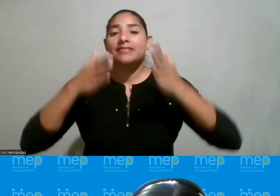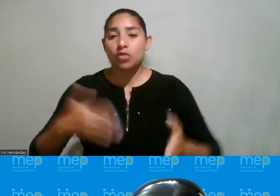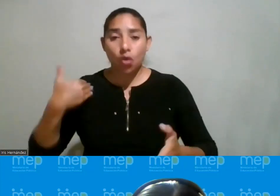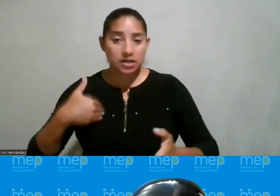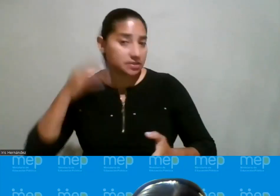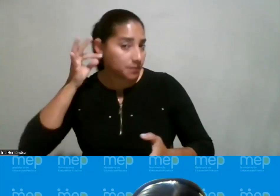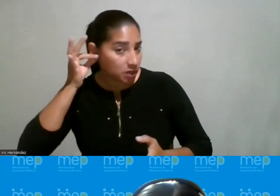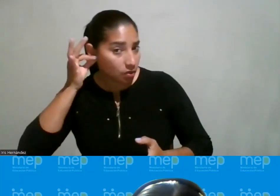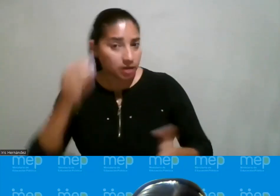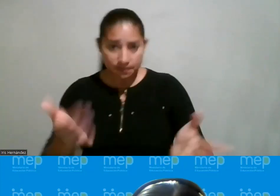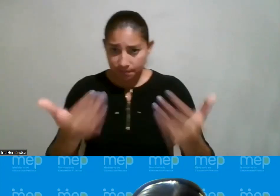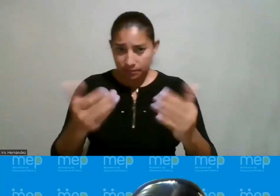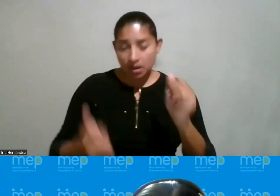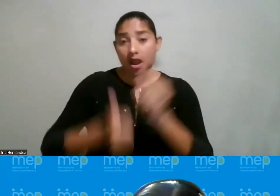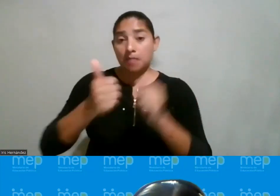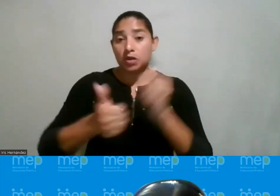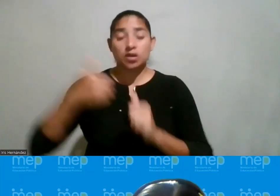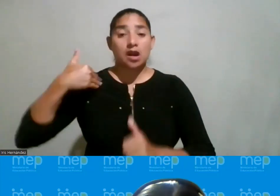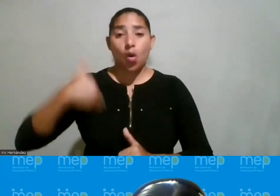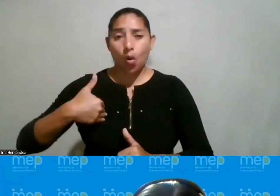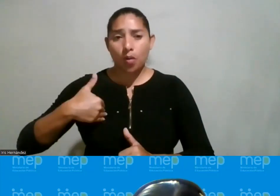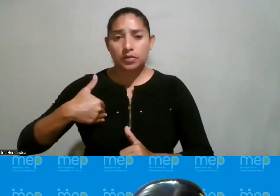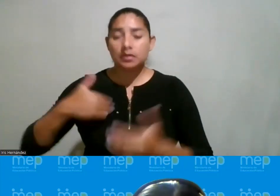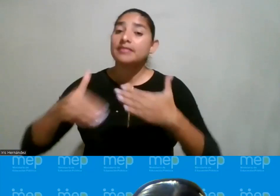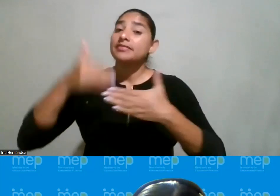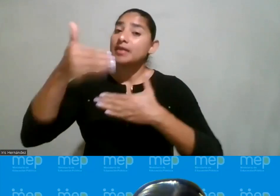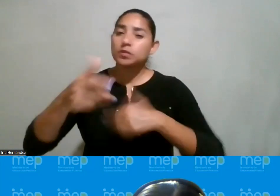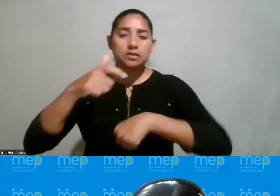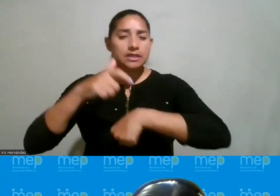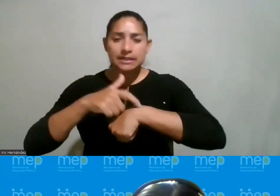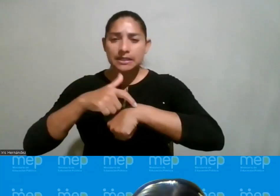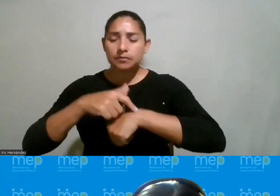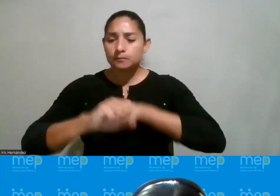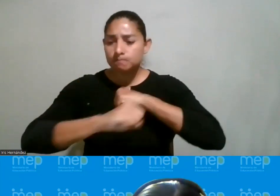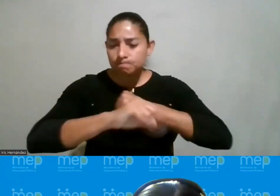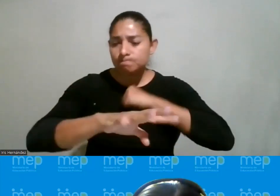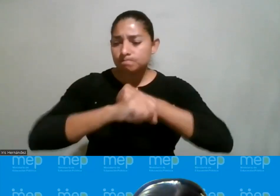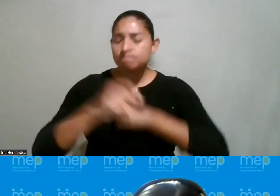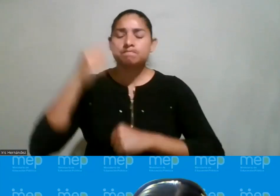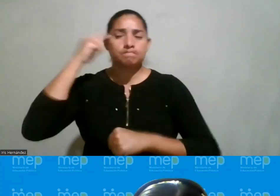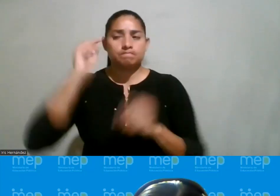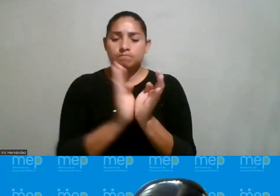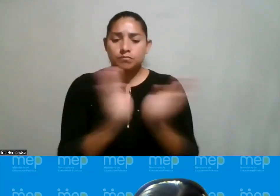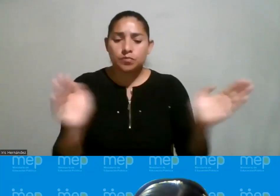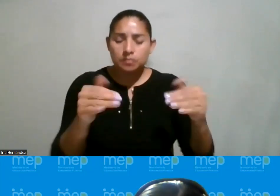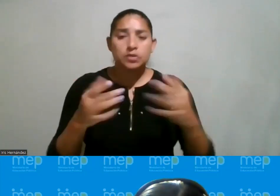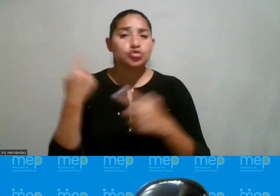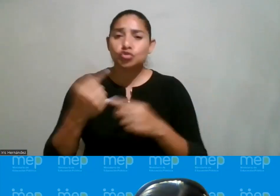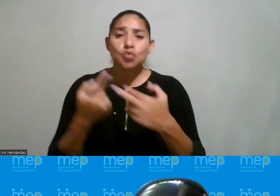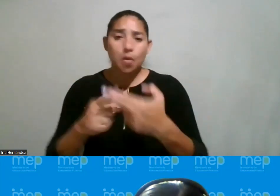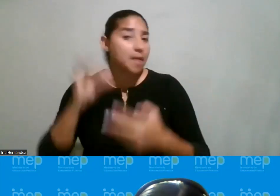y casi todos serán hombres al mismo tiempo en la promotora se abre una convocatoria para